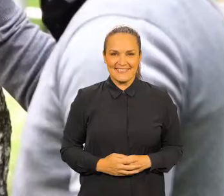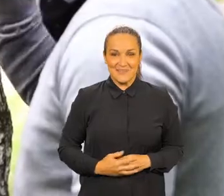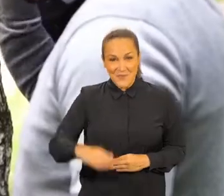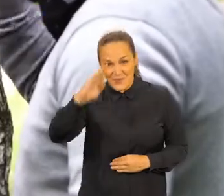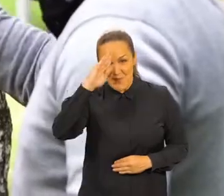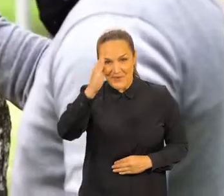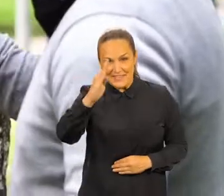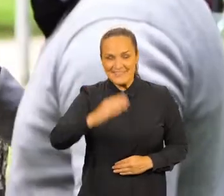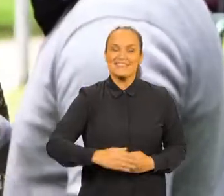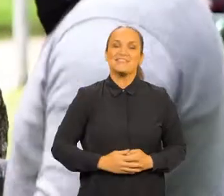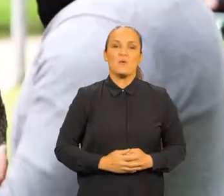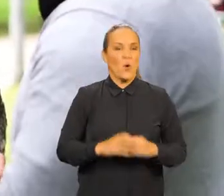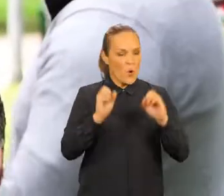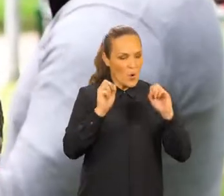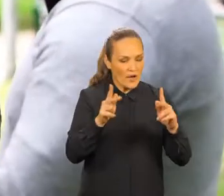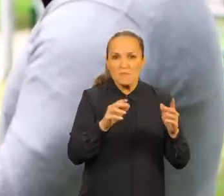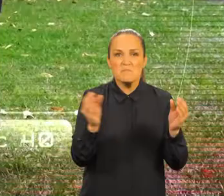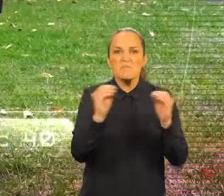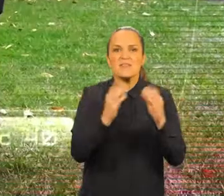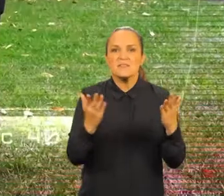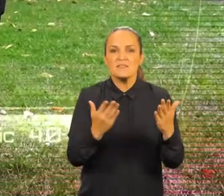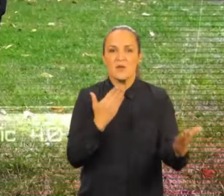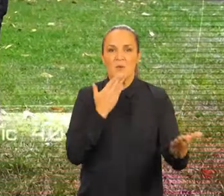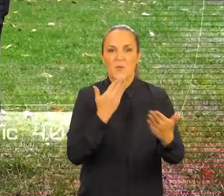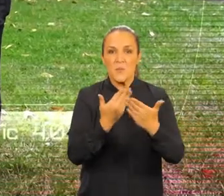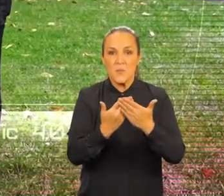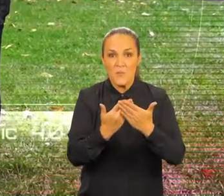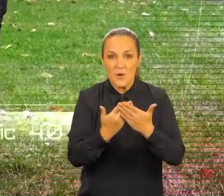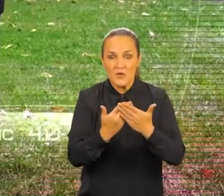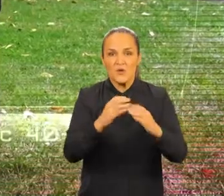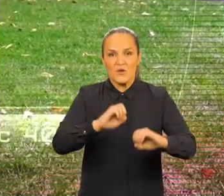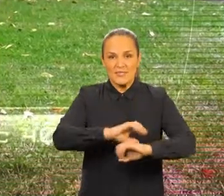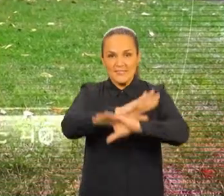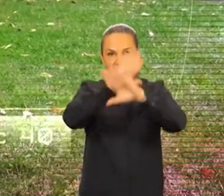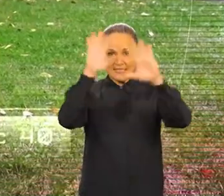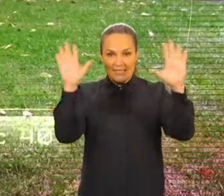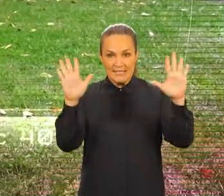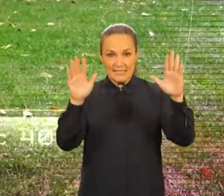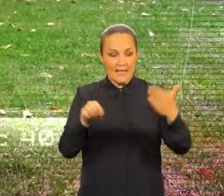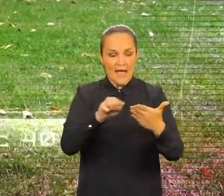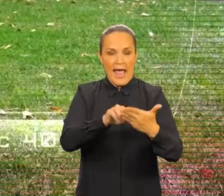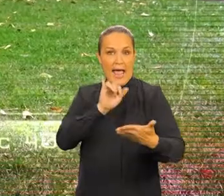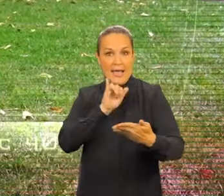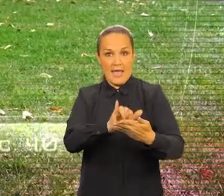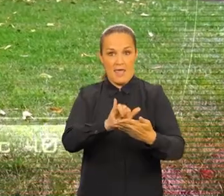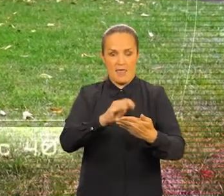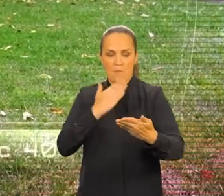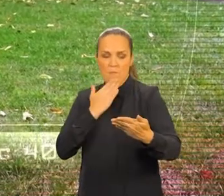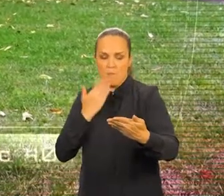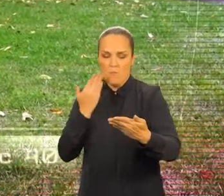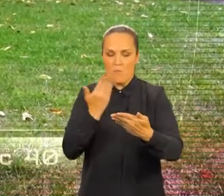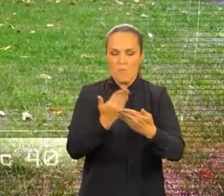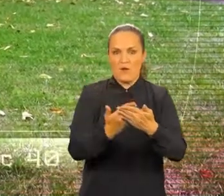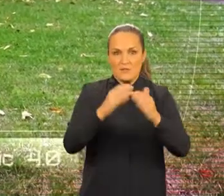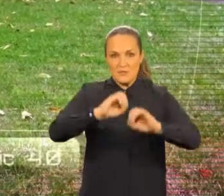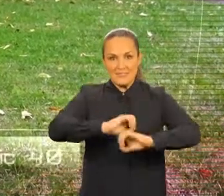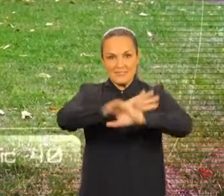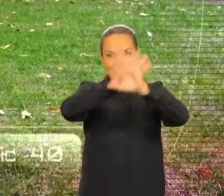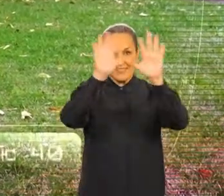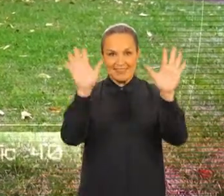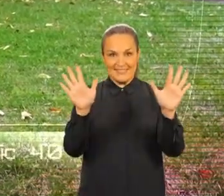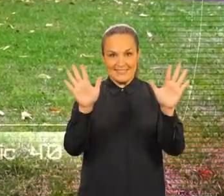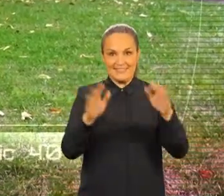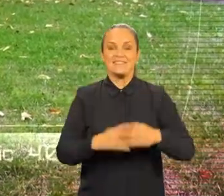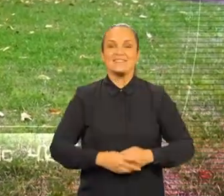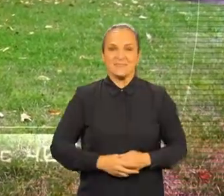Hola. Hola. Hola. Ok. Buenos días. Sí. Entonces, buenos días vamos aquí. Esta es la mano pasiva. Buenos y